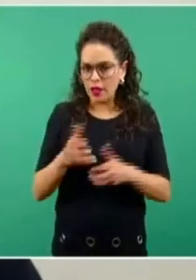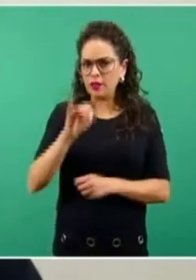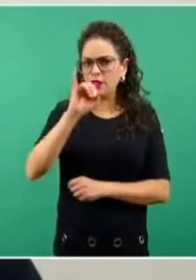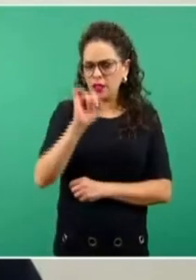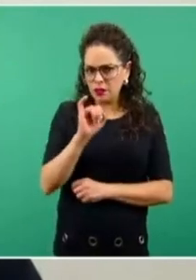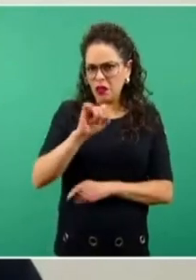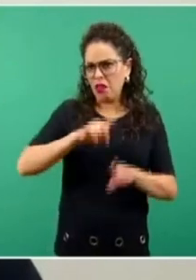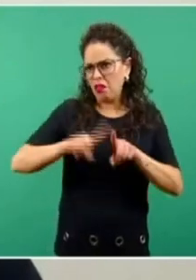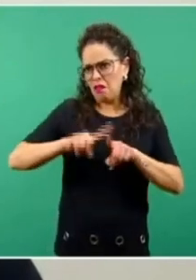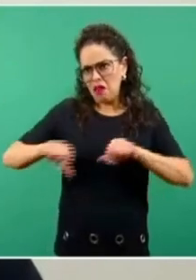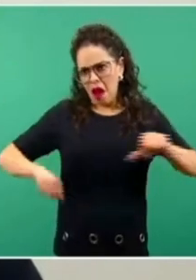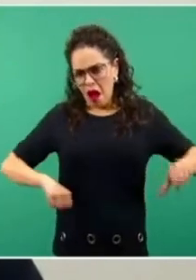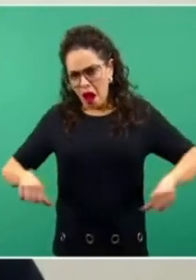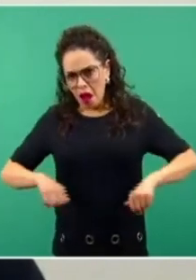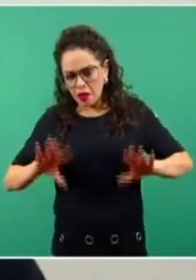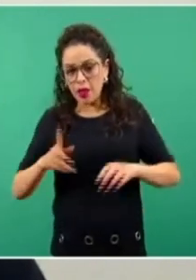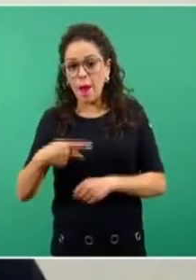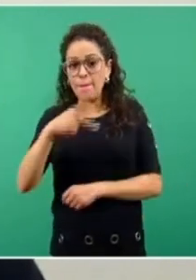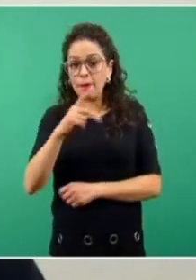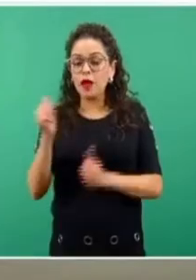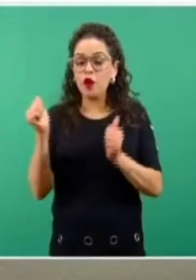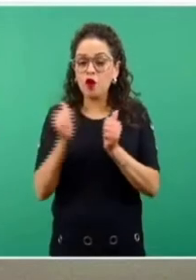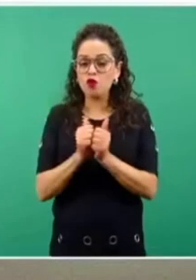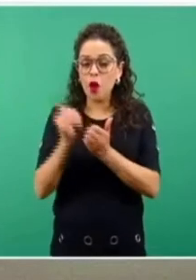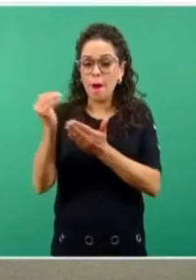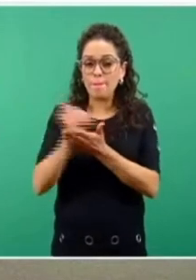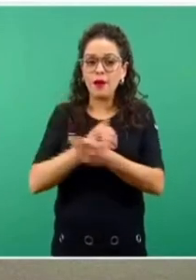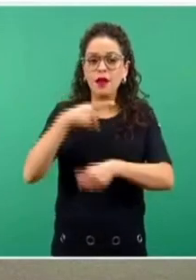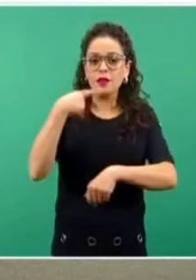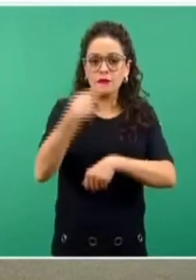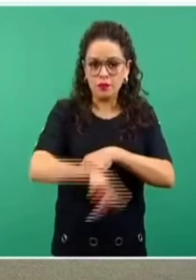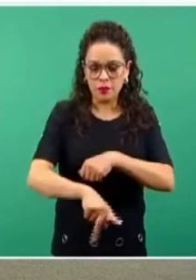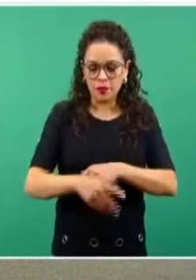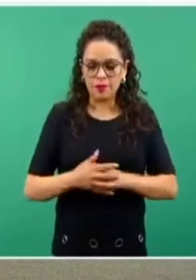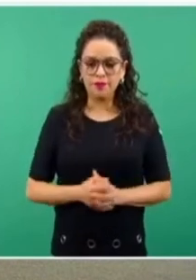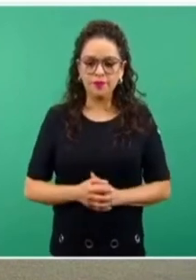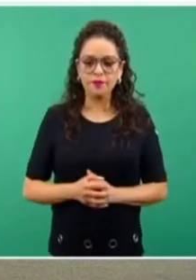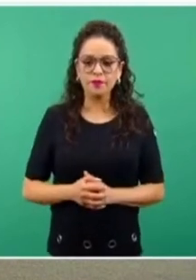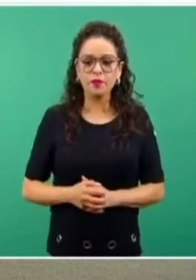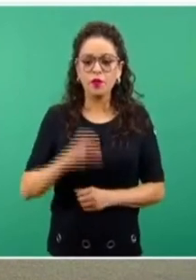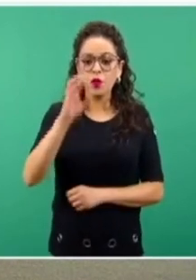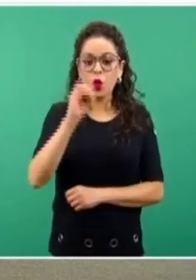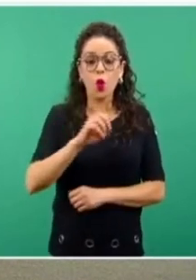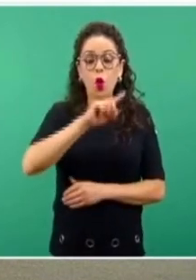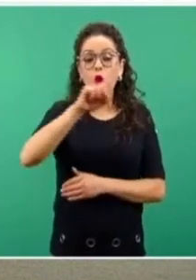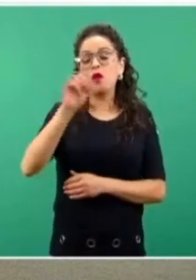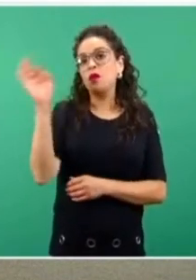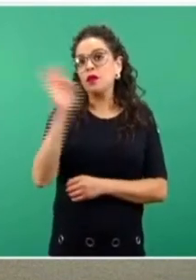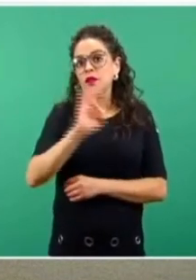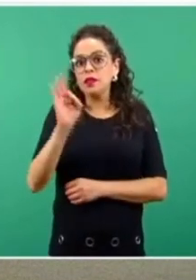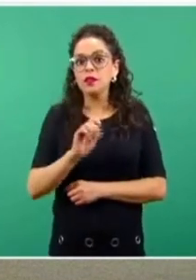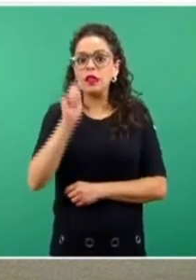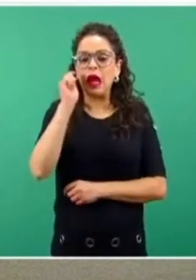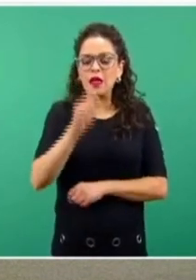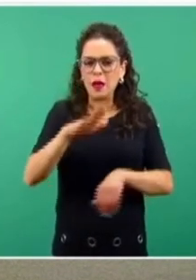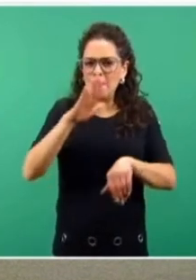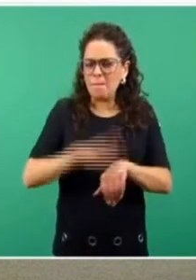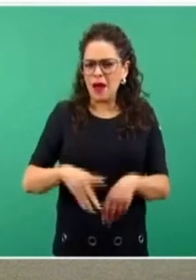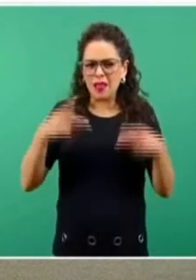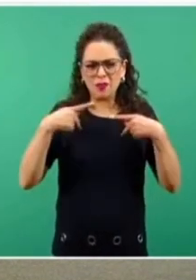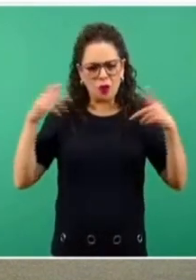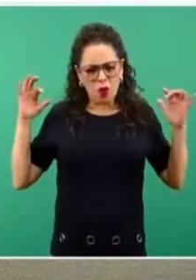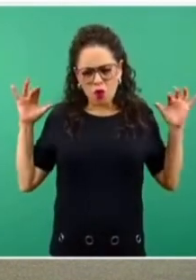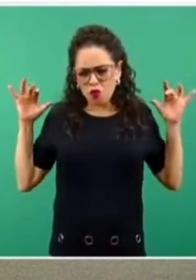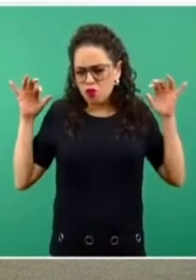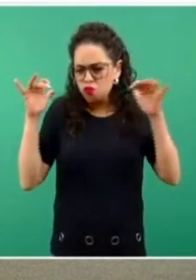Obviamente como ustedes saben, para eventos masivos, es decir, eventos que concentran una gran cantidad de personas, estos no se